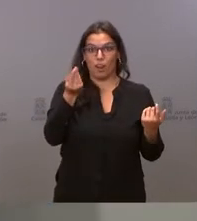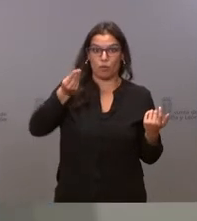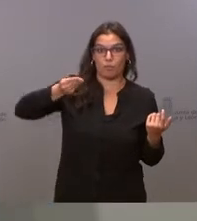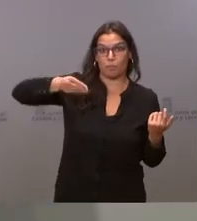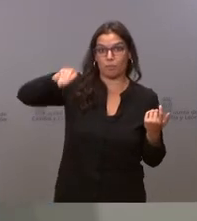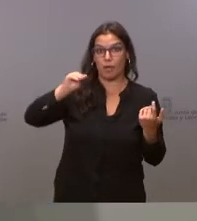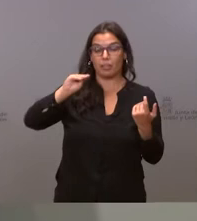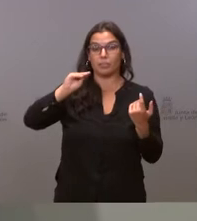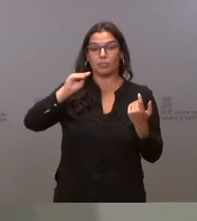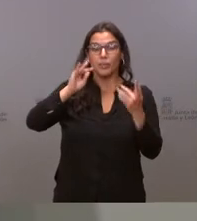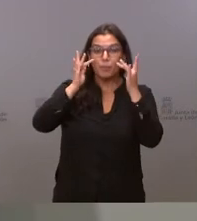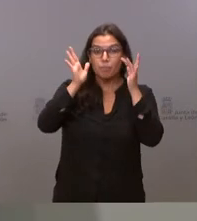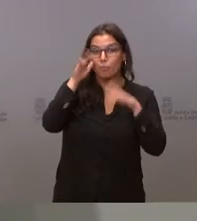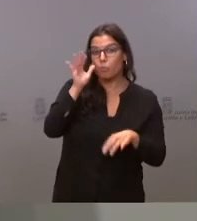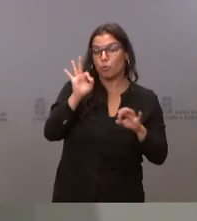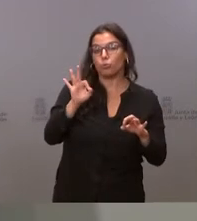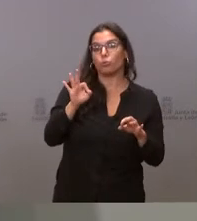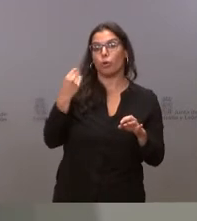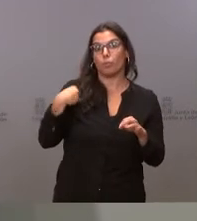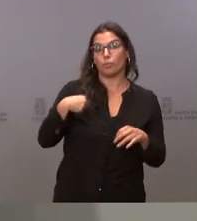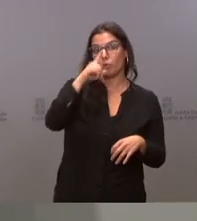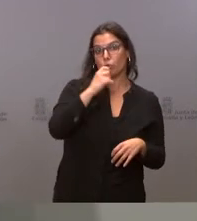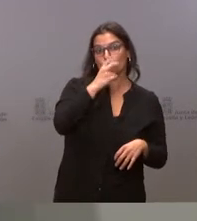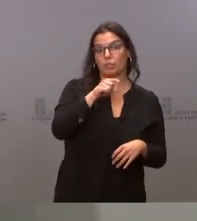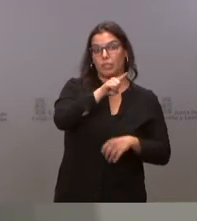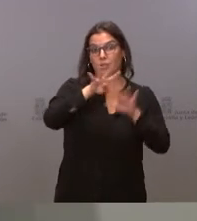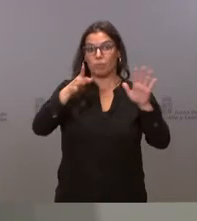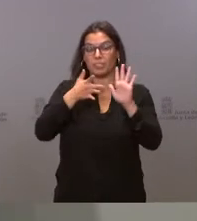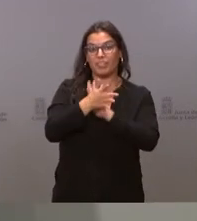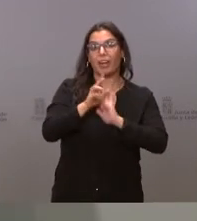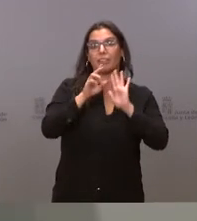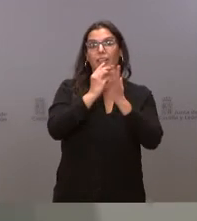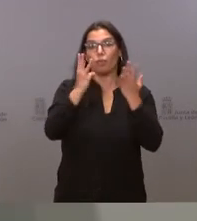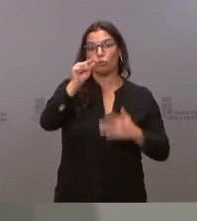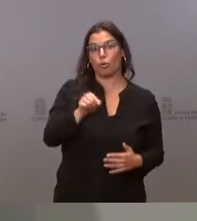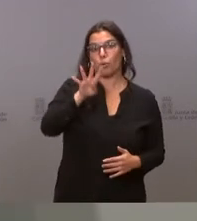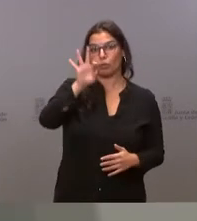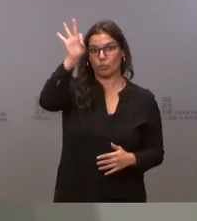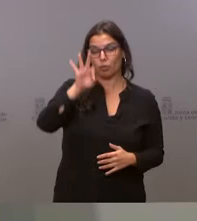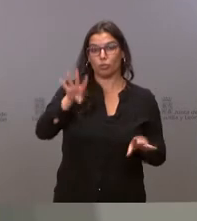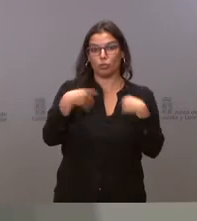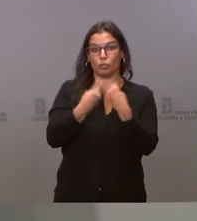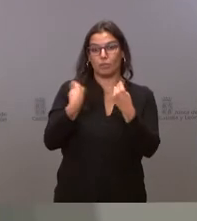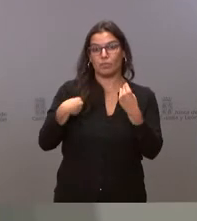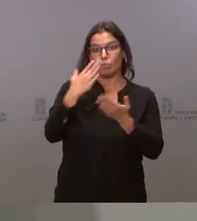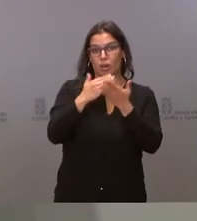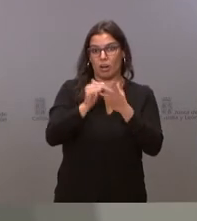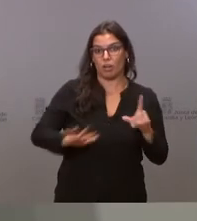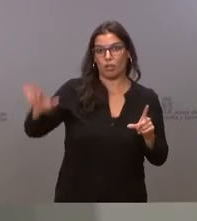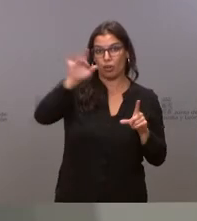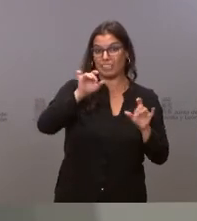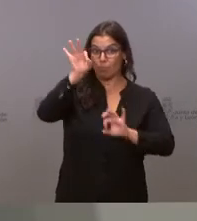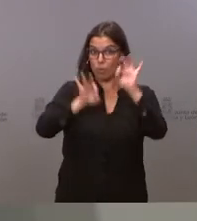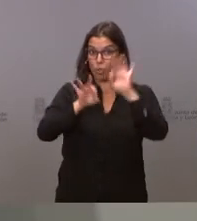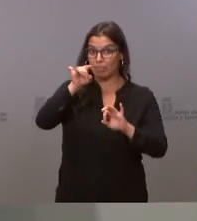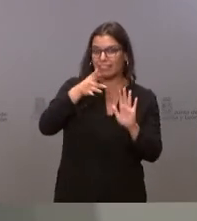.227 millones con respecto al 2019 representa el 18,4% del total regional. Es un porcentaje